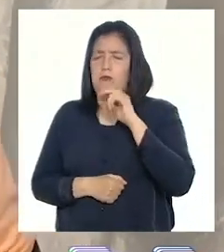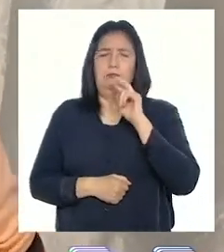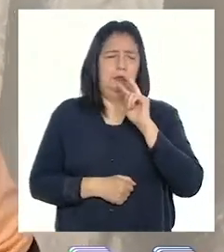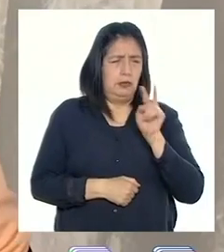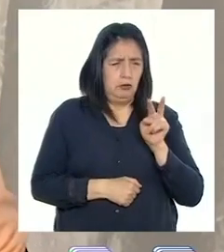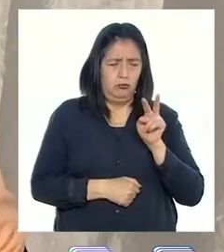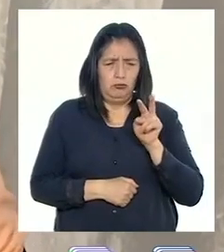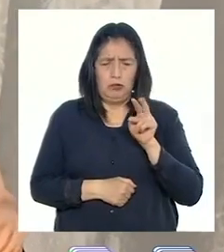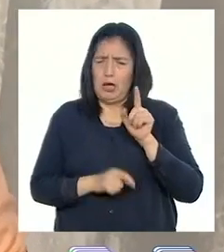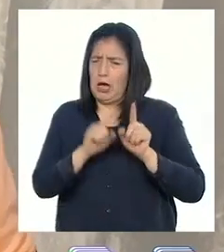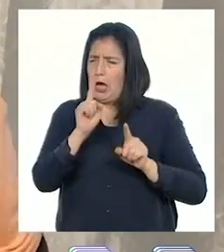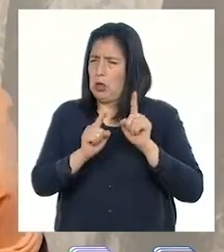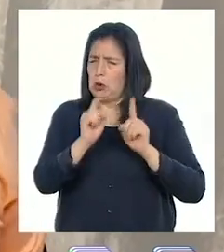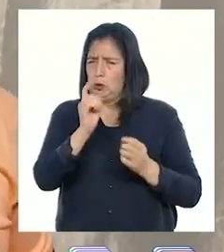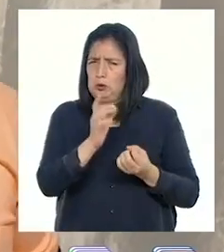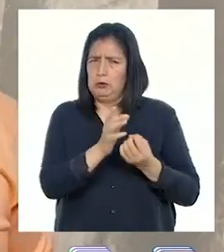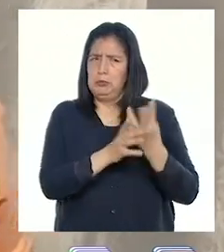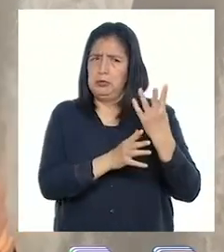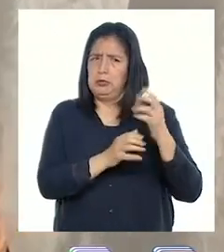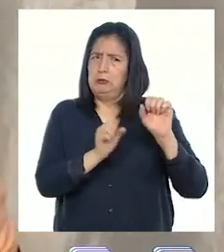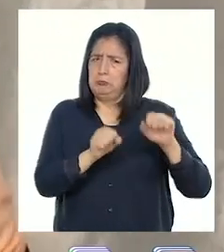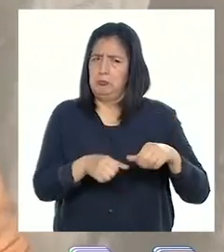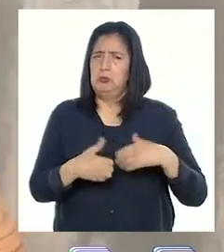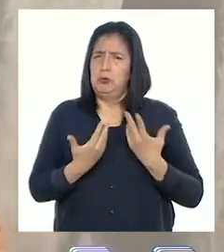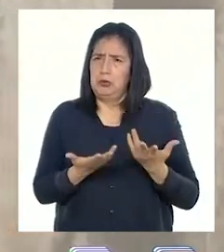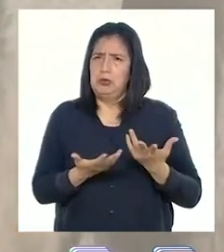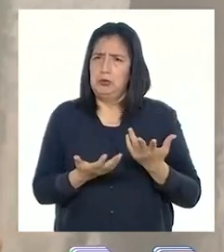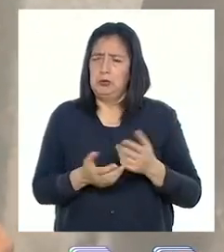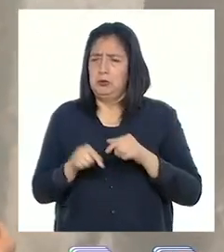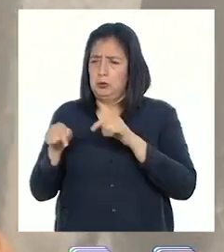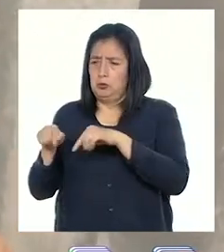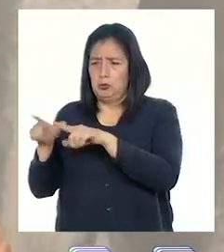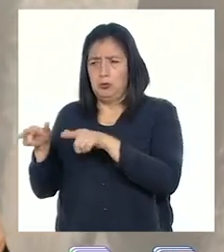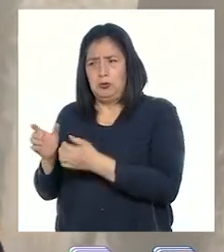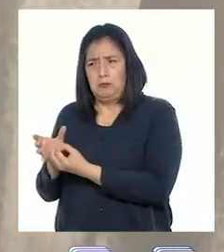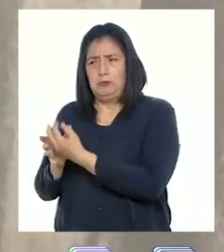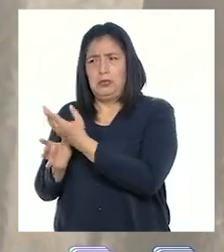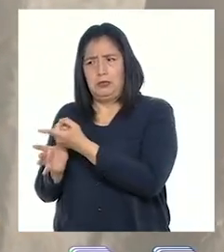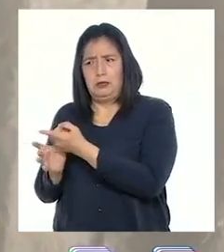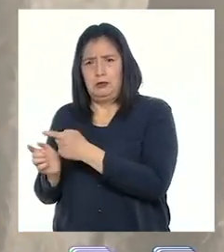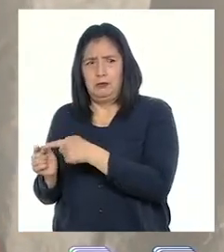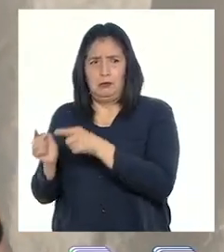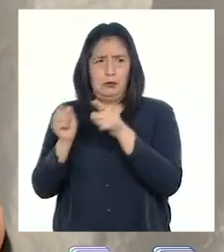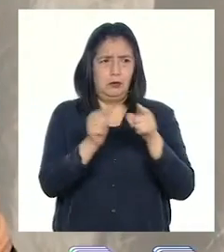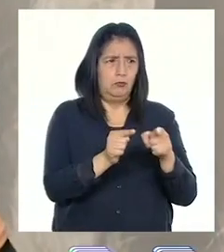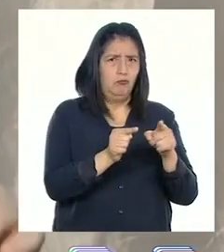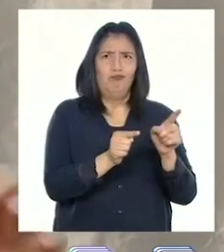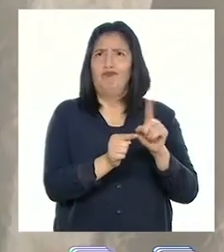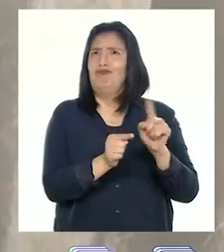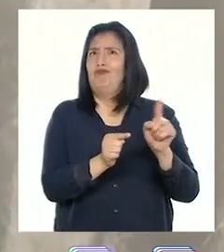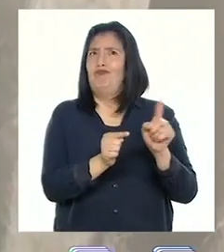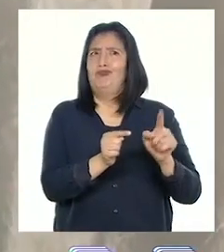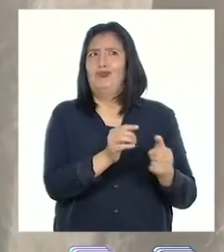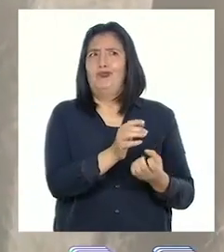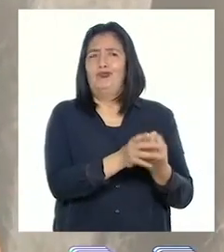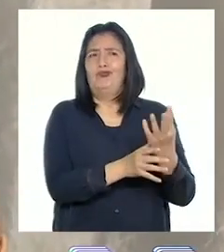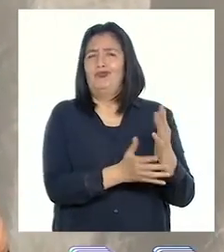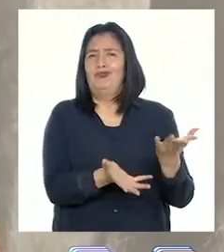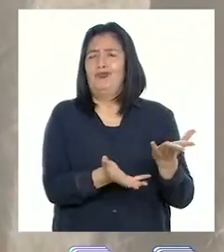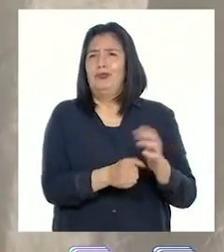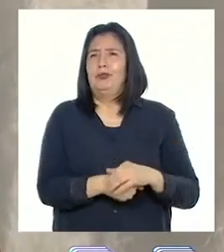ver que algunas plantas pueden crecer en un lugar, pero no en otros.